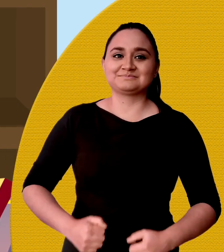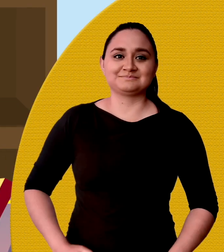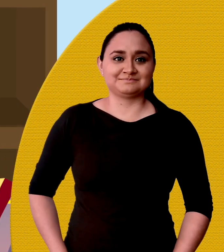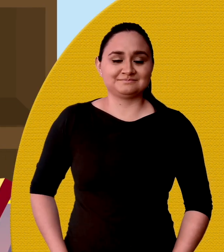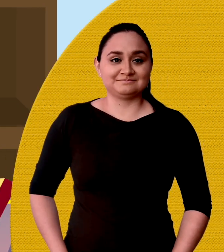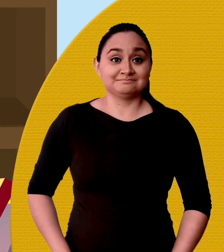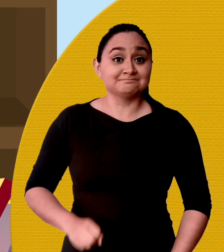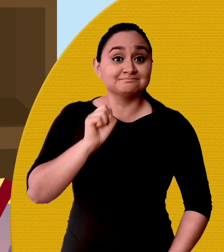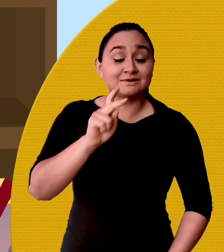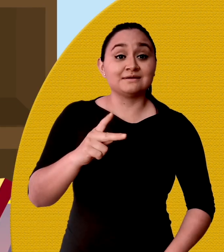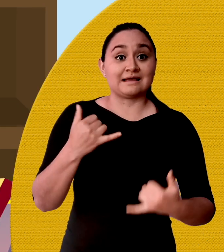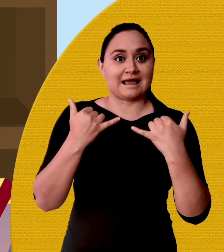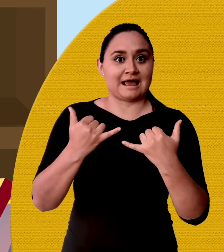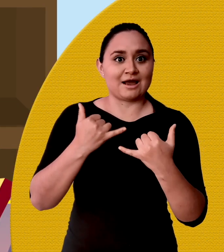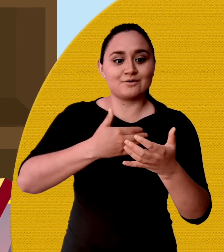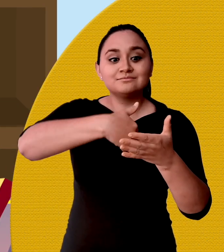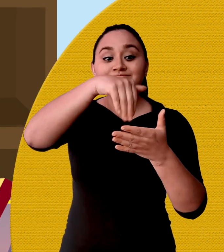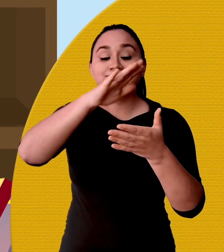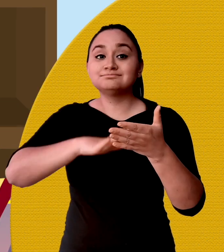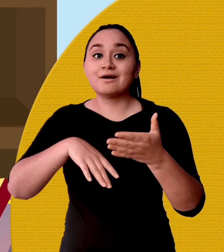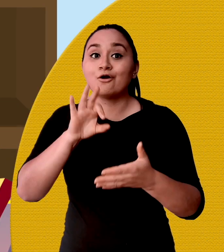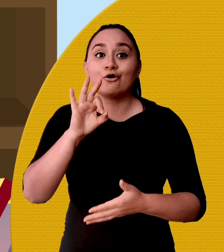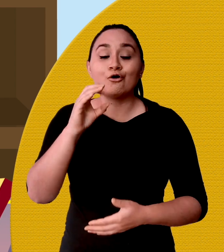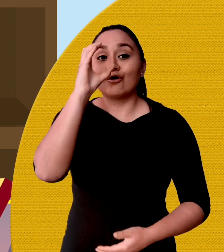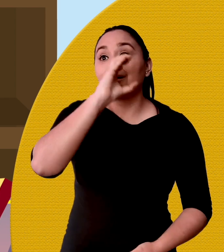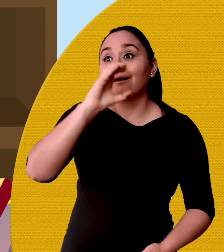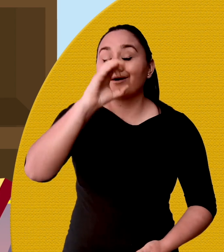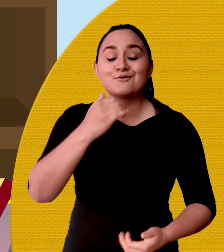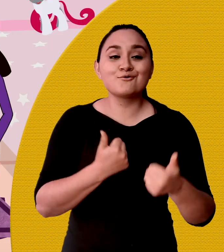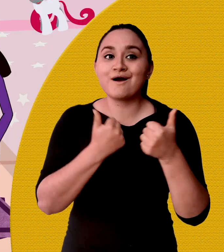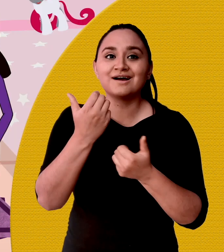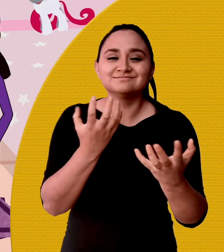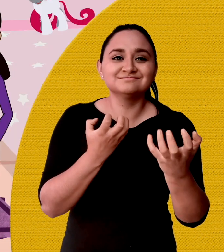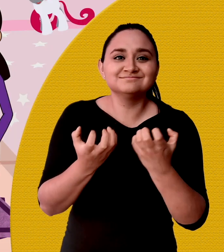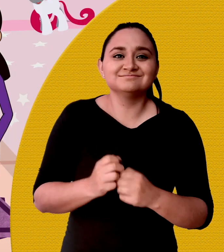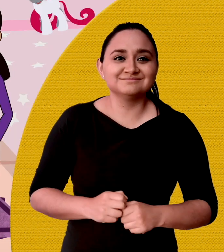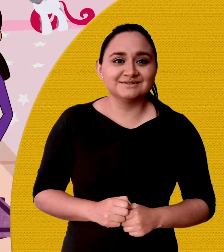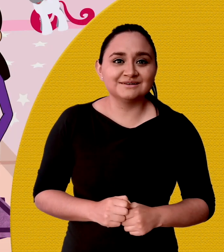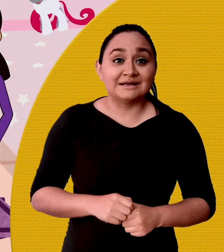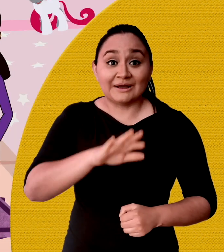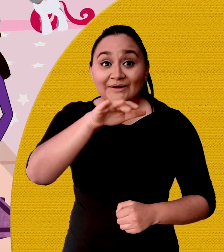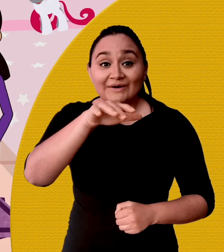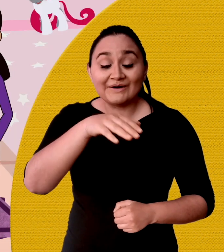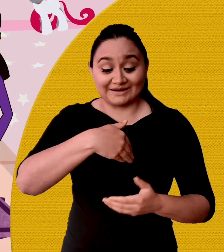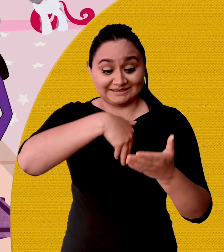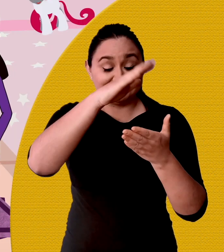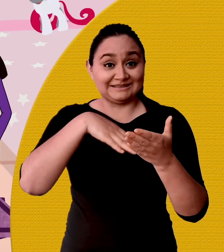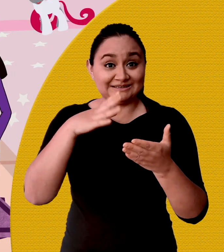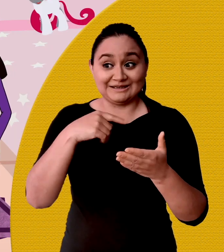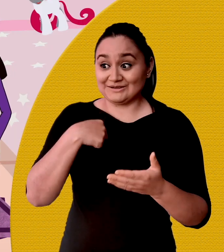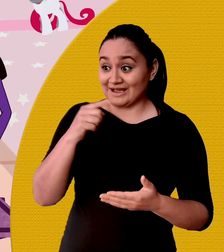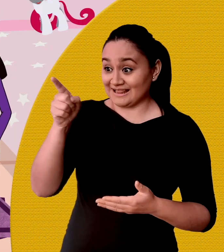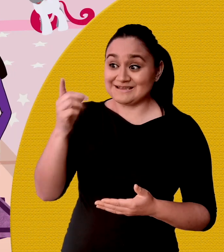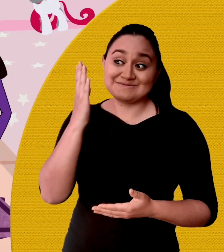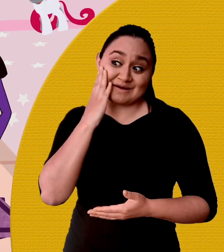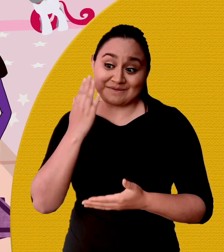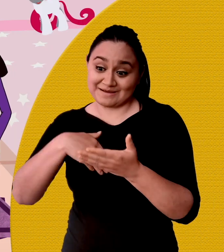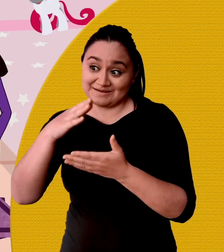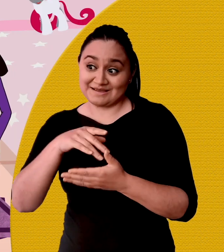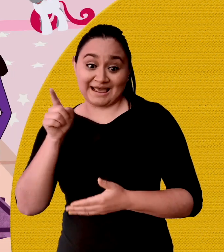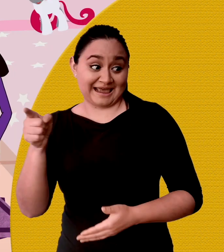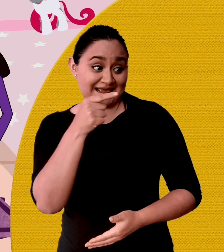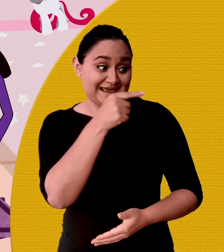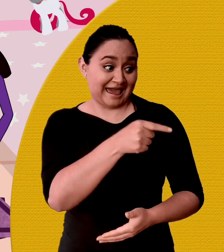Bueno, ahora vamos a pintar, o prefieren cantar. ¿Qué quieren hacer? Pintemos. Yo te dibujo, mami. Y yo te dibujo a ti.